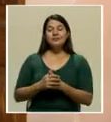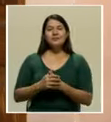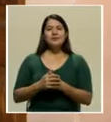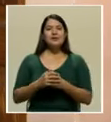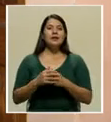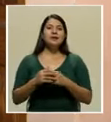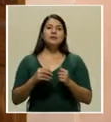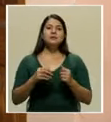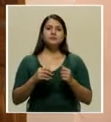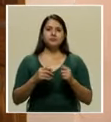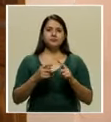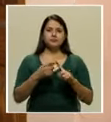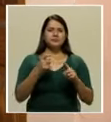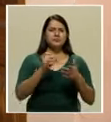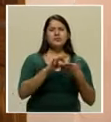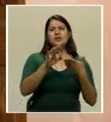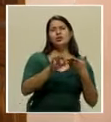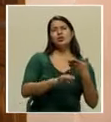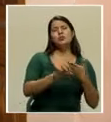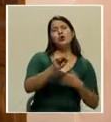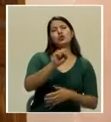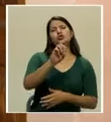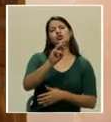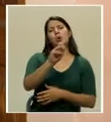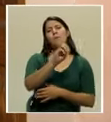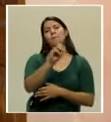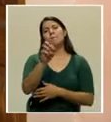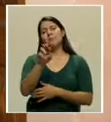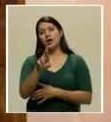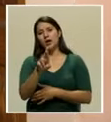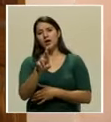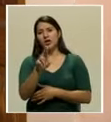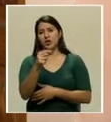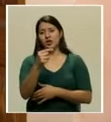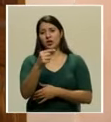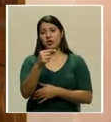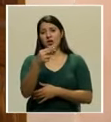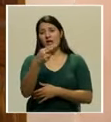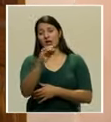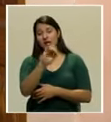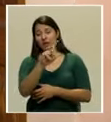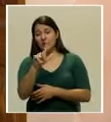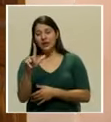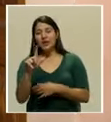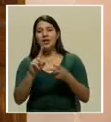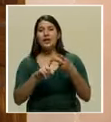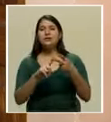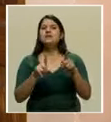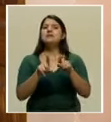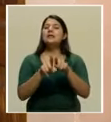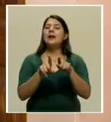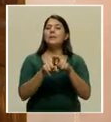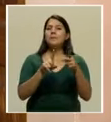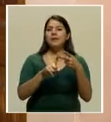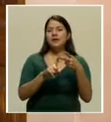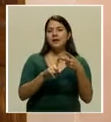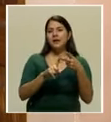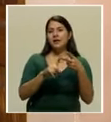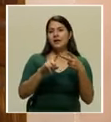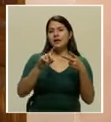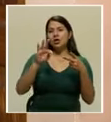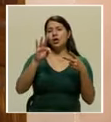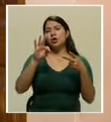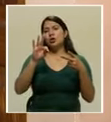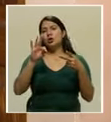Summerhill, como también del Tolstoy, de los